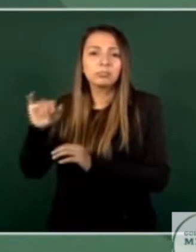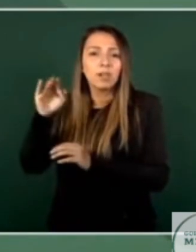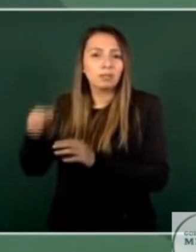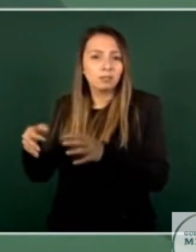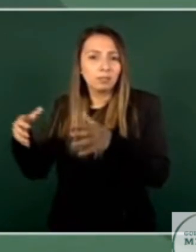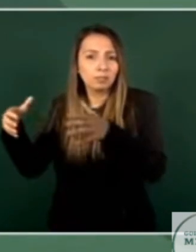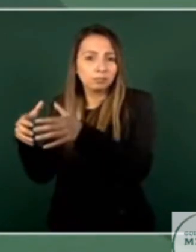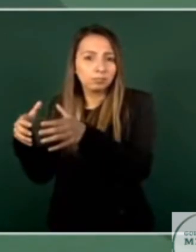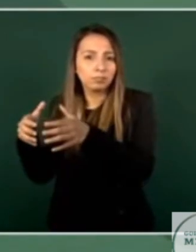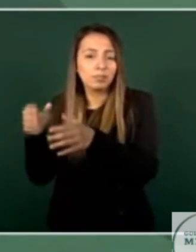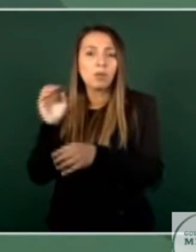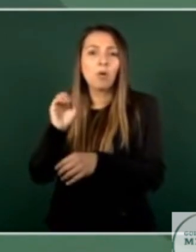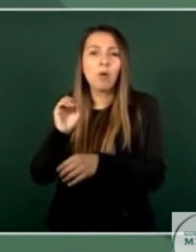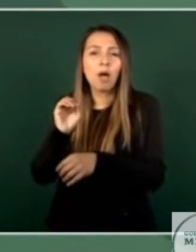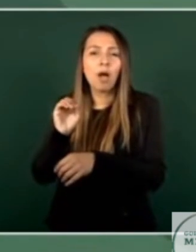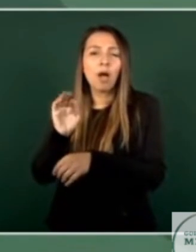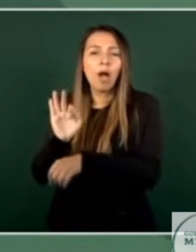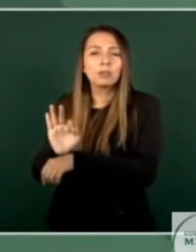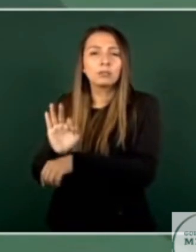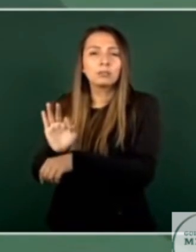o a solapar la corrupción